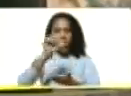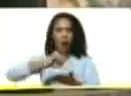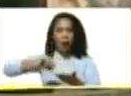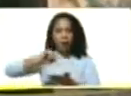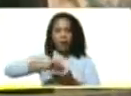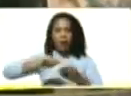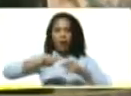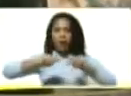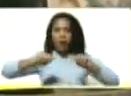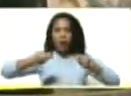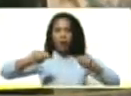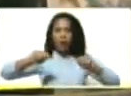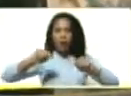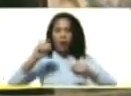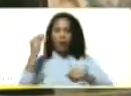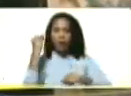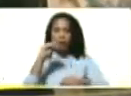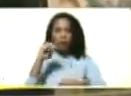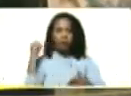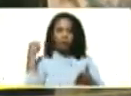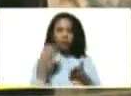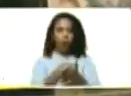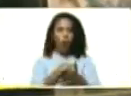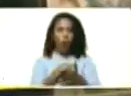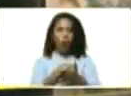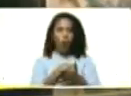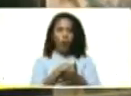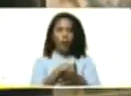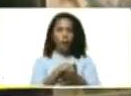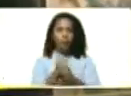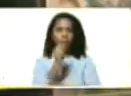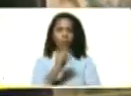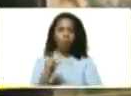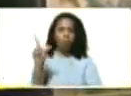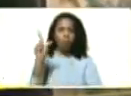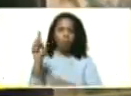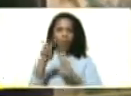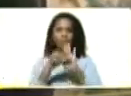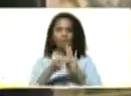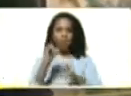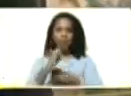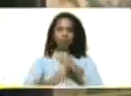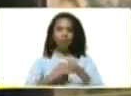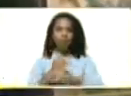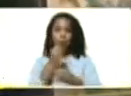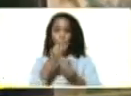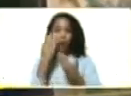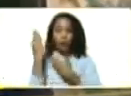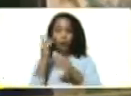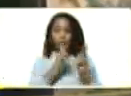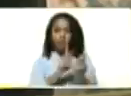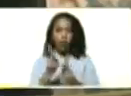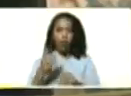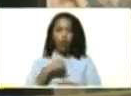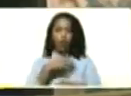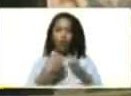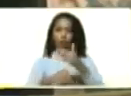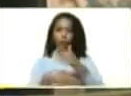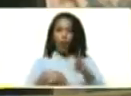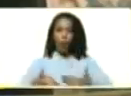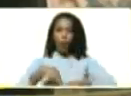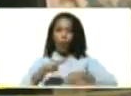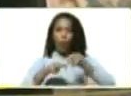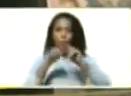grasas, que es donde más se ha golpeado la inflación a nivel internacional. Bueno, ese plan lo vamos a construir de la mano